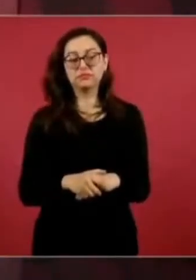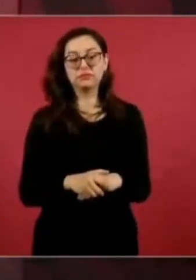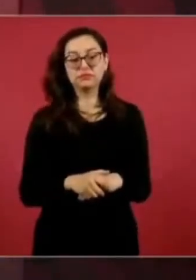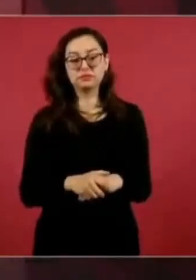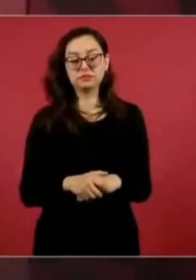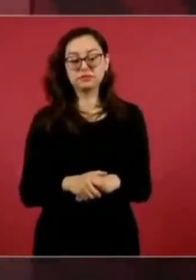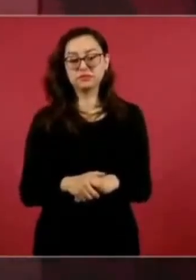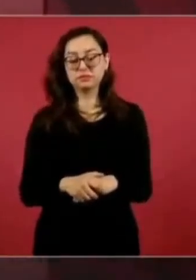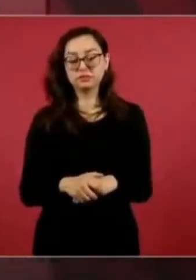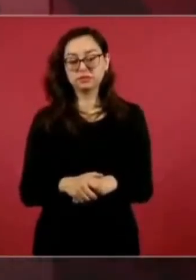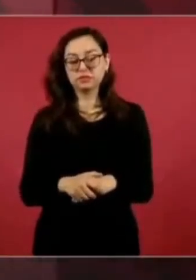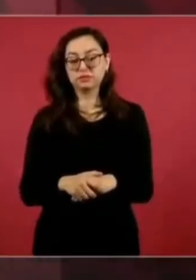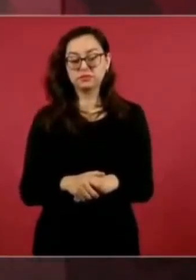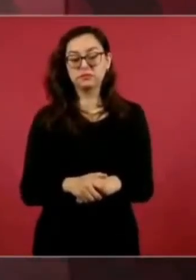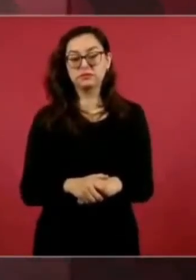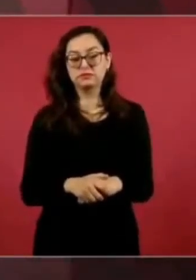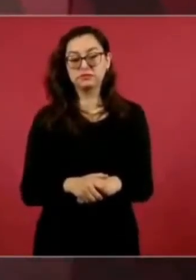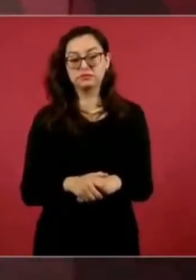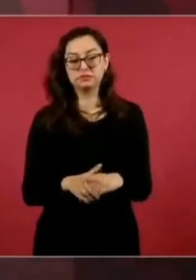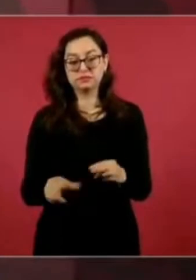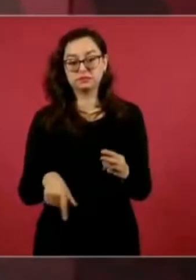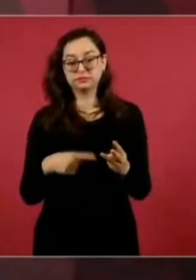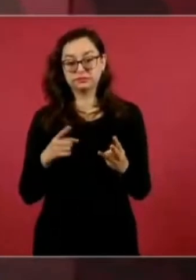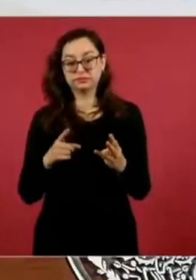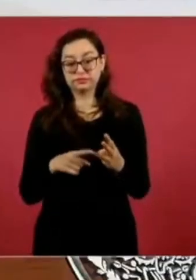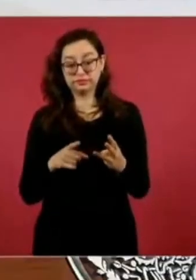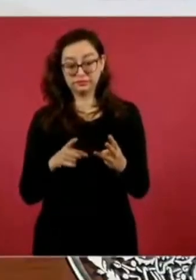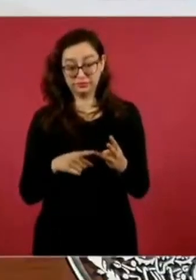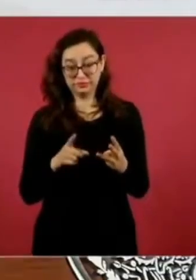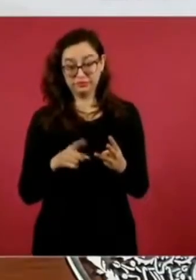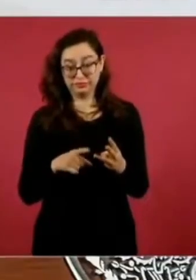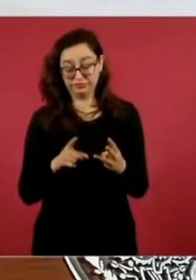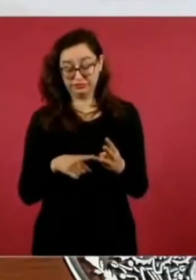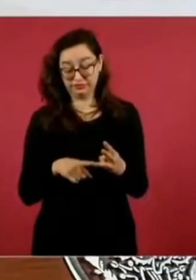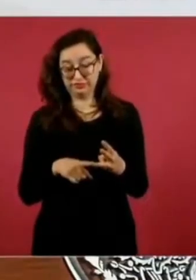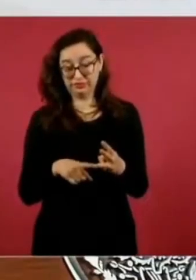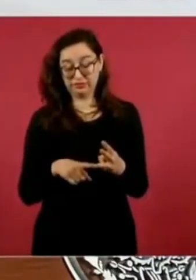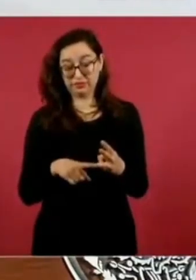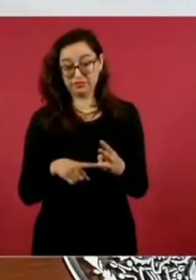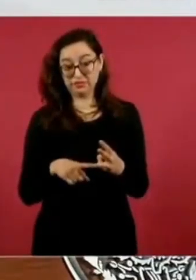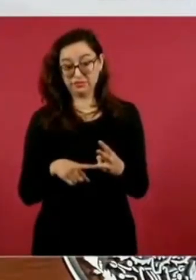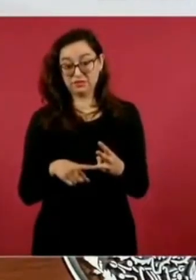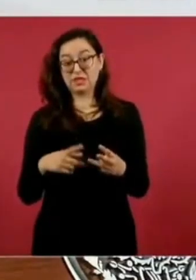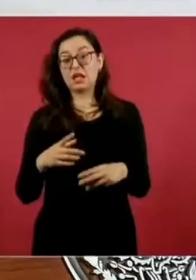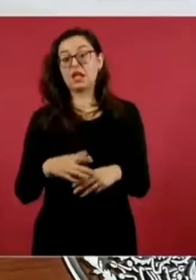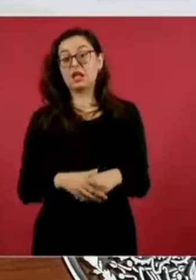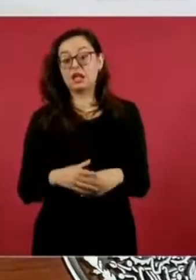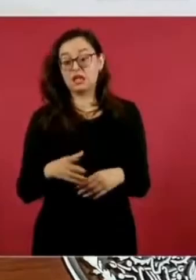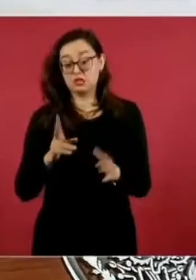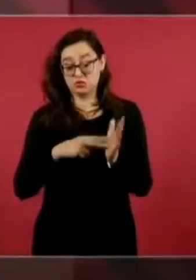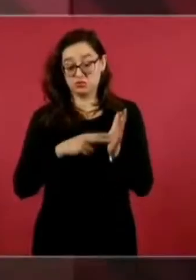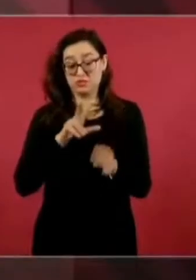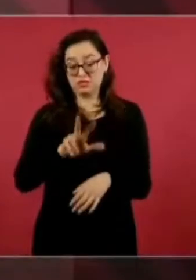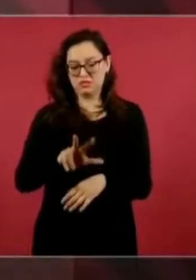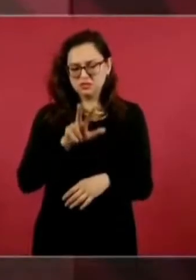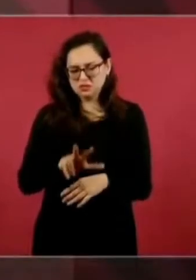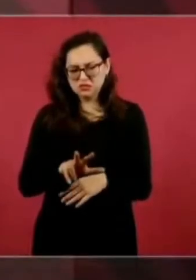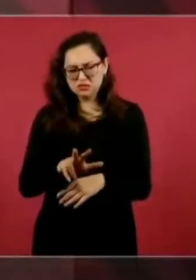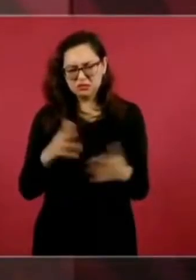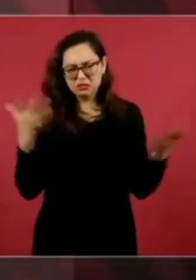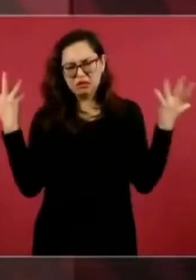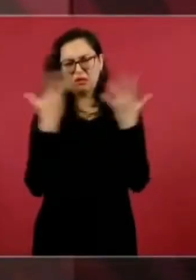cuando llegamos se importaban, se compraban el 80 por ciento de las gasolinas